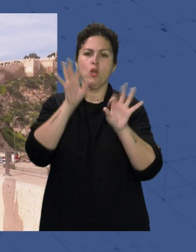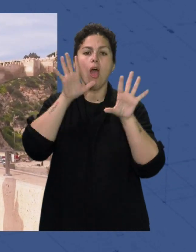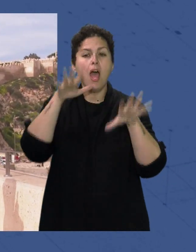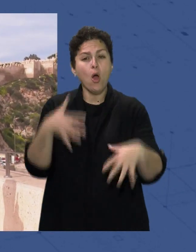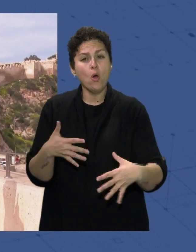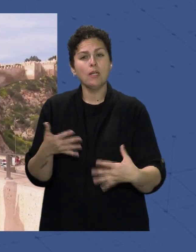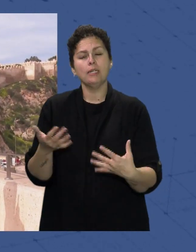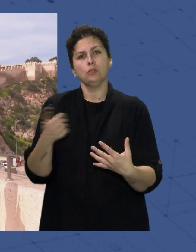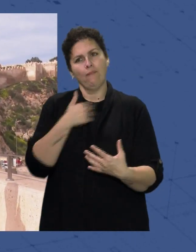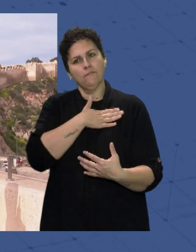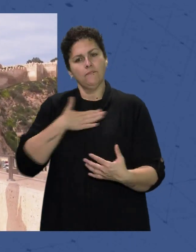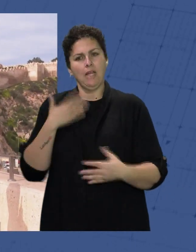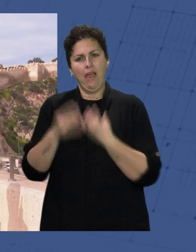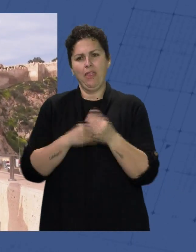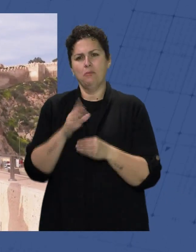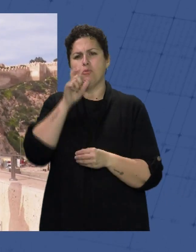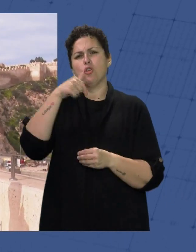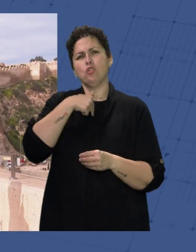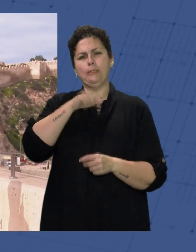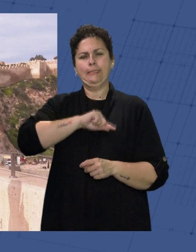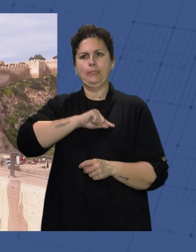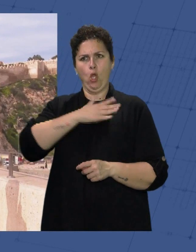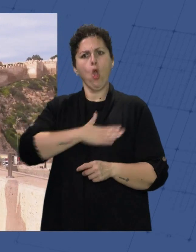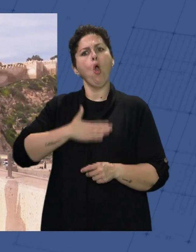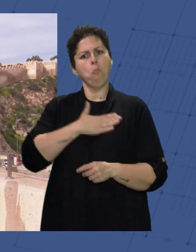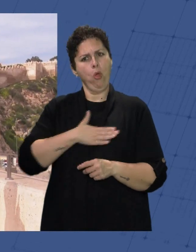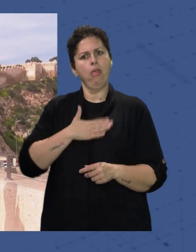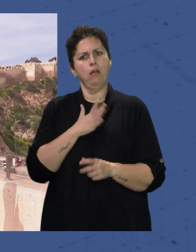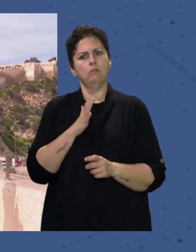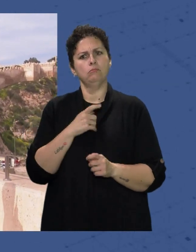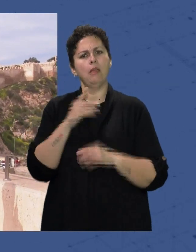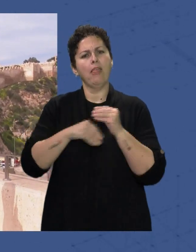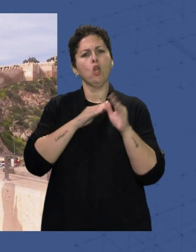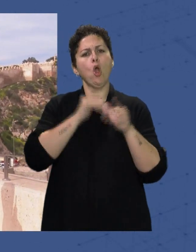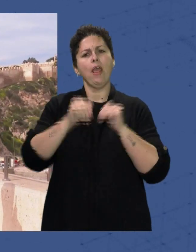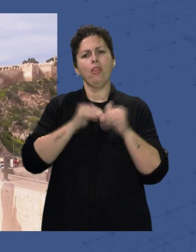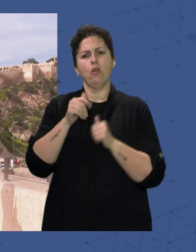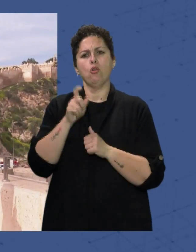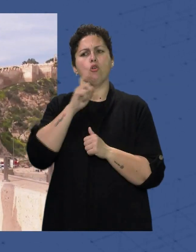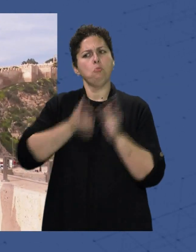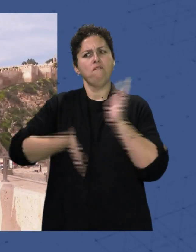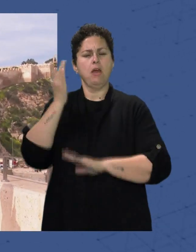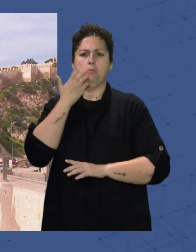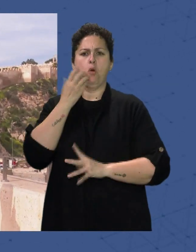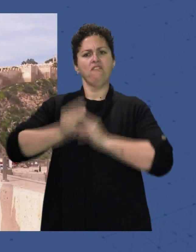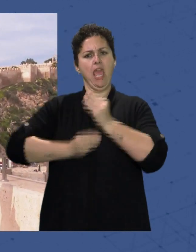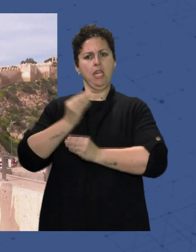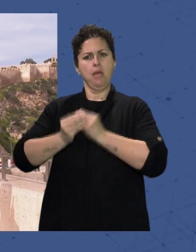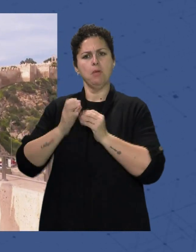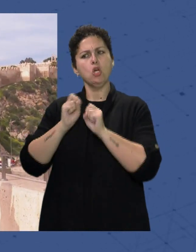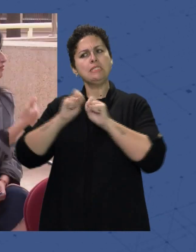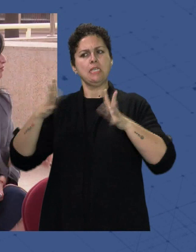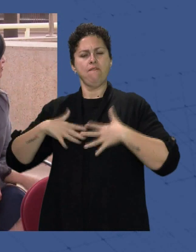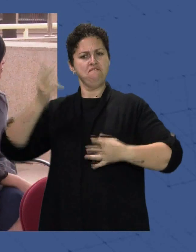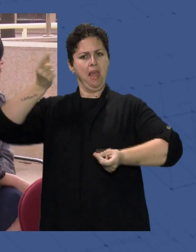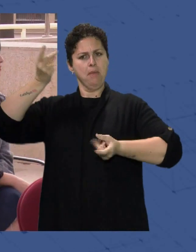He querido hacer Porque yo me sentía muy cómoda además Hacer una colección de cómo ir a una feria Pero sin vestirte de